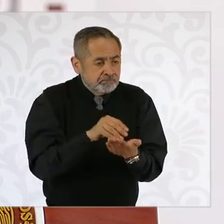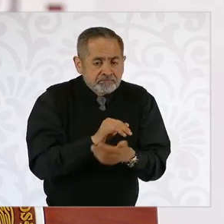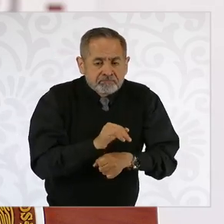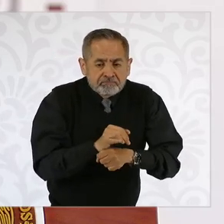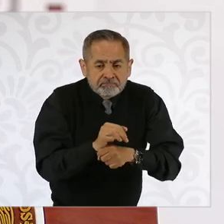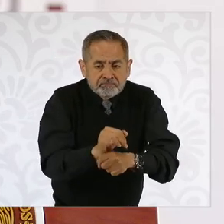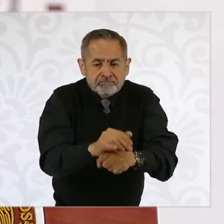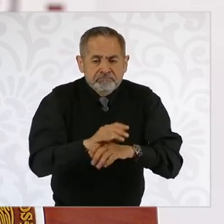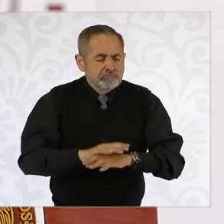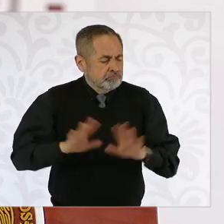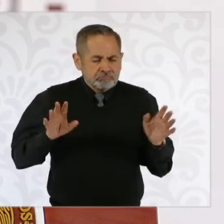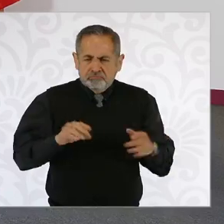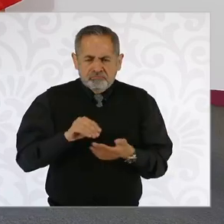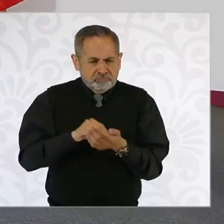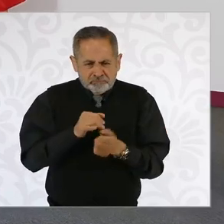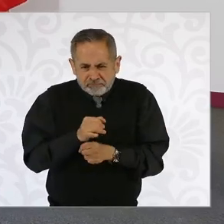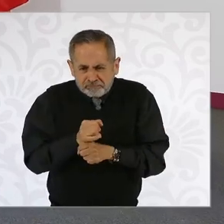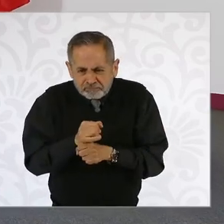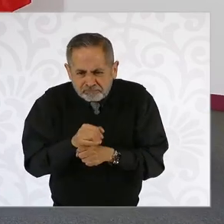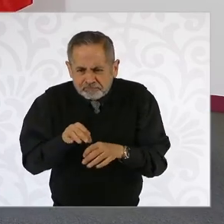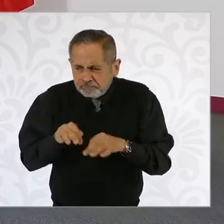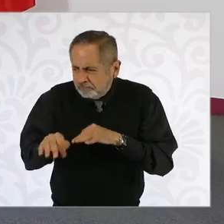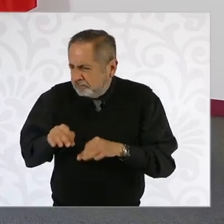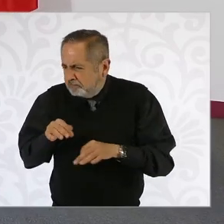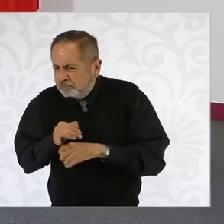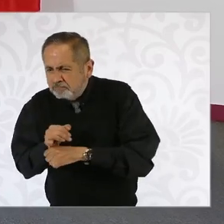Y vamos a seguir trabajando en ello.